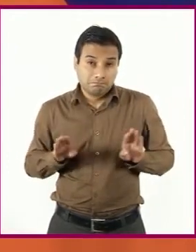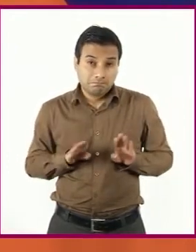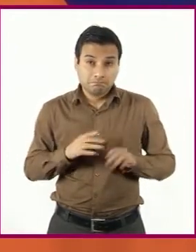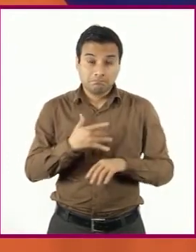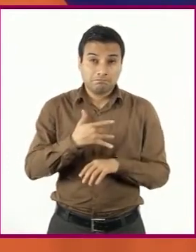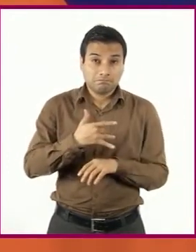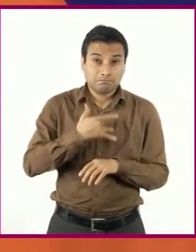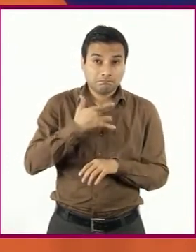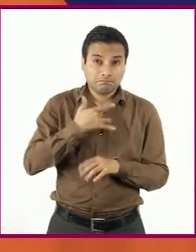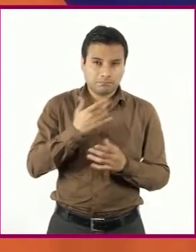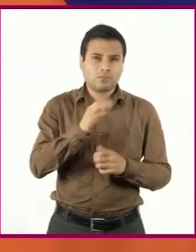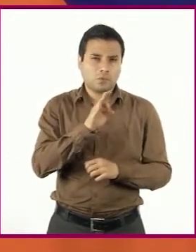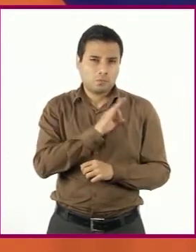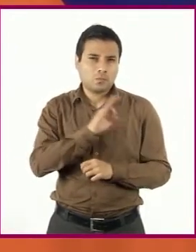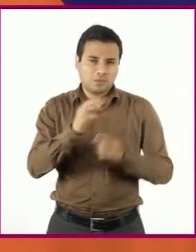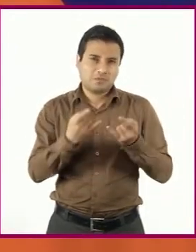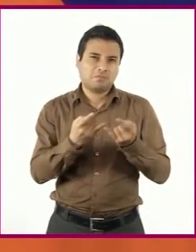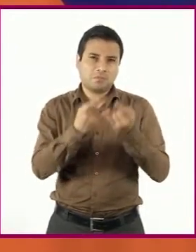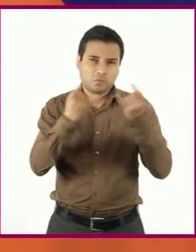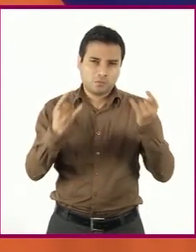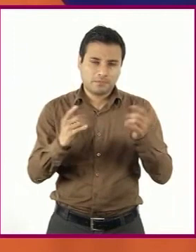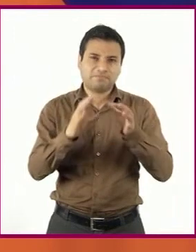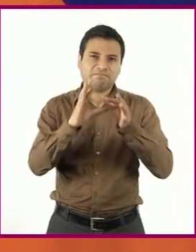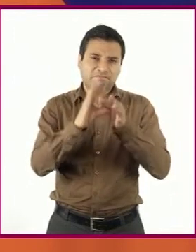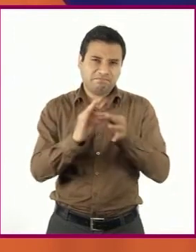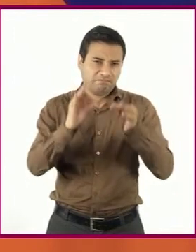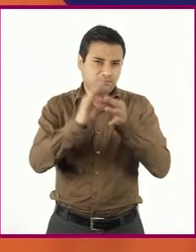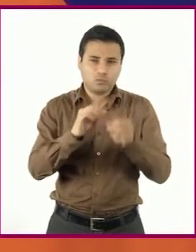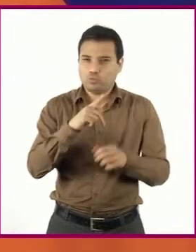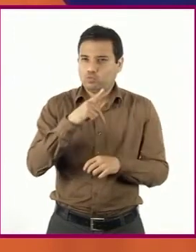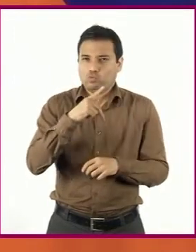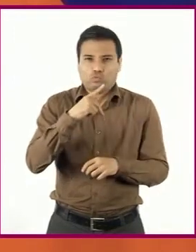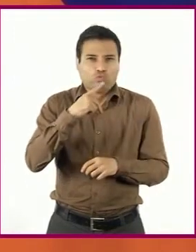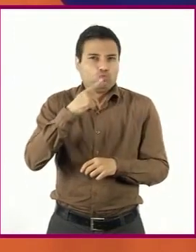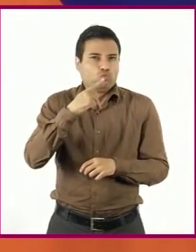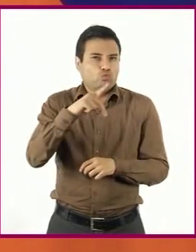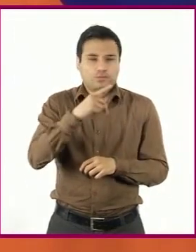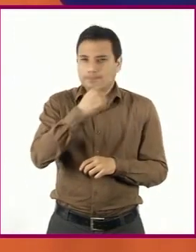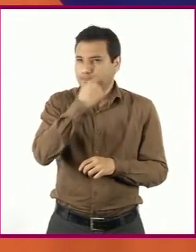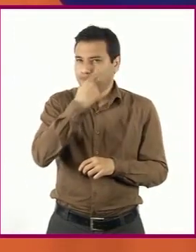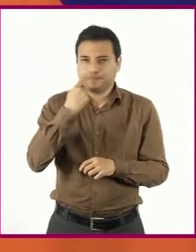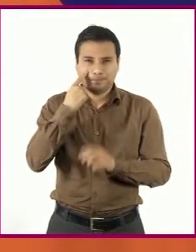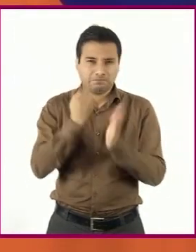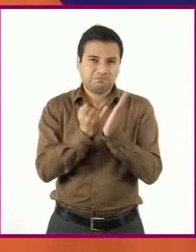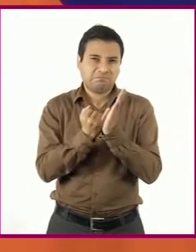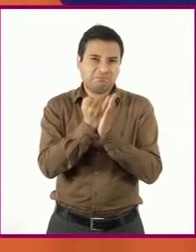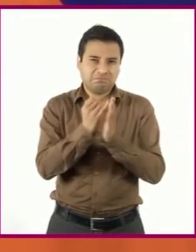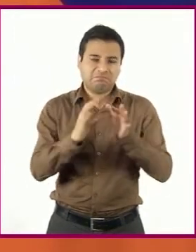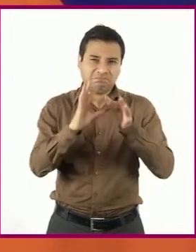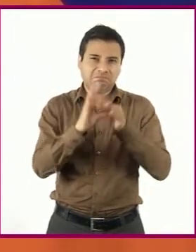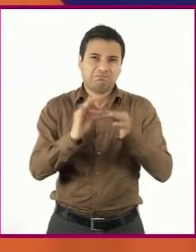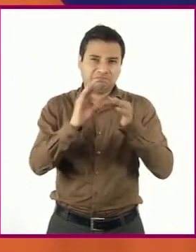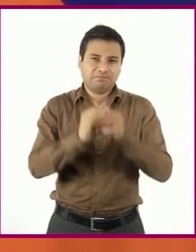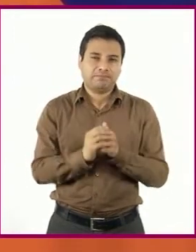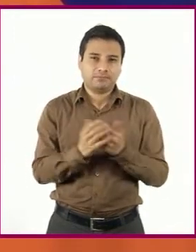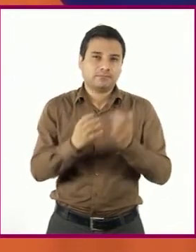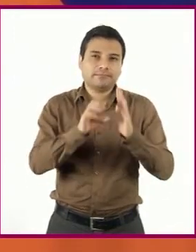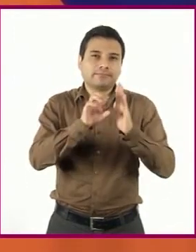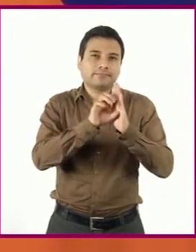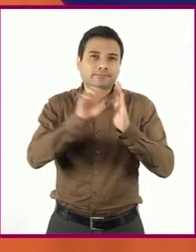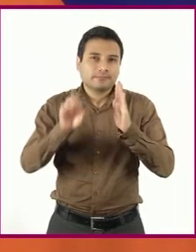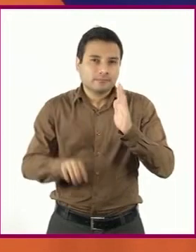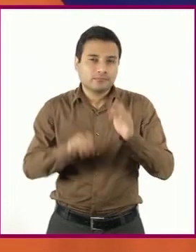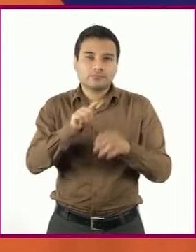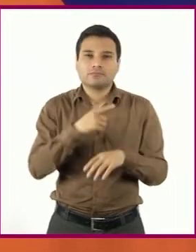podrás narrar tu vida dándole tu propio estilo. Por ejemplo, de dramatismo o